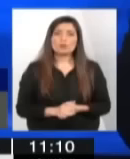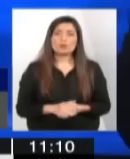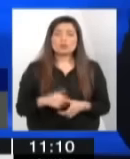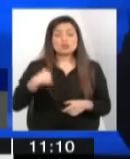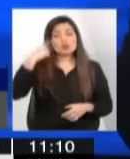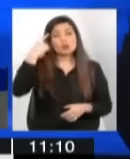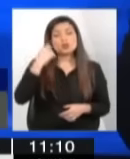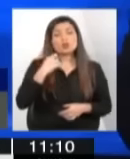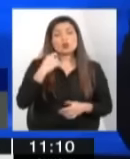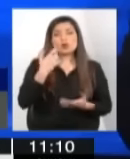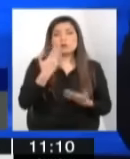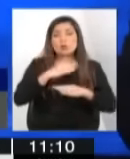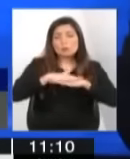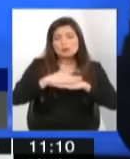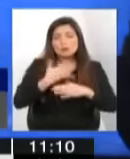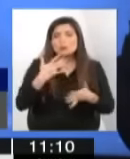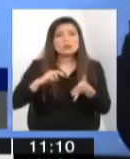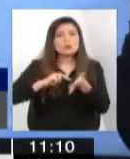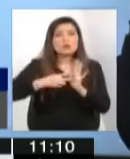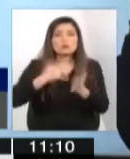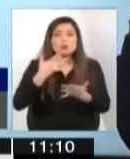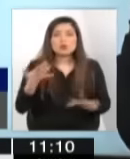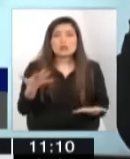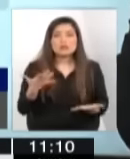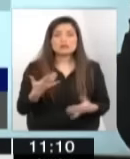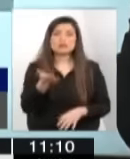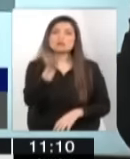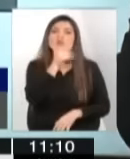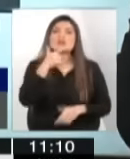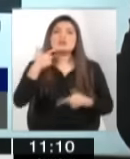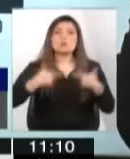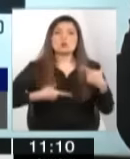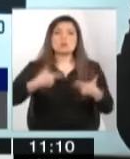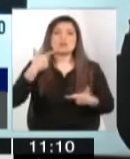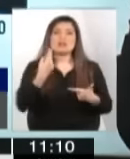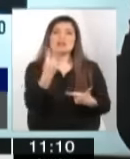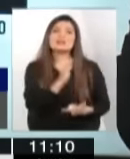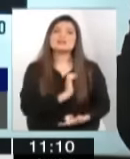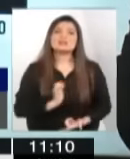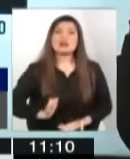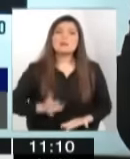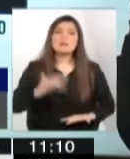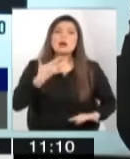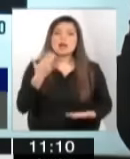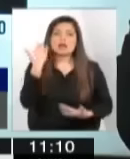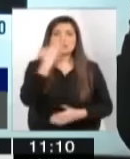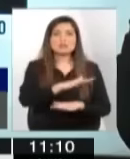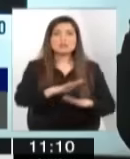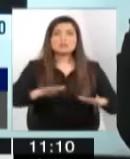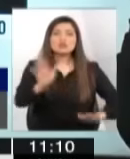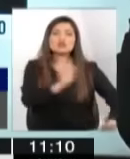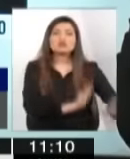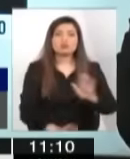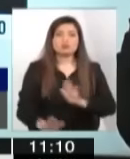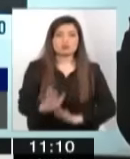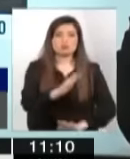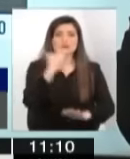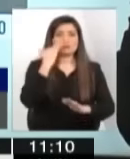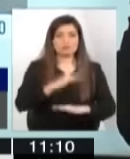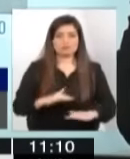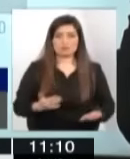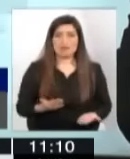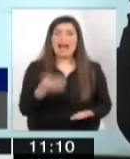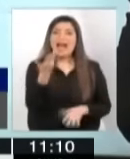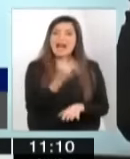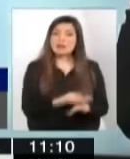es que se suscita porque no existen políticas de Estado para protección de la infancia, existen programas, y ahí radica